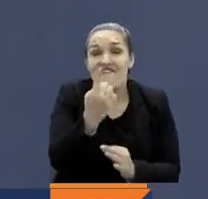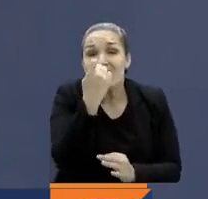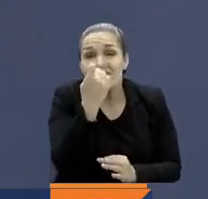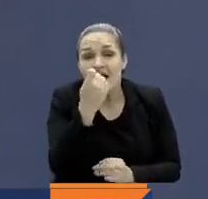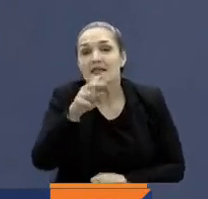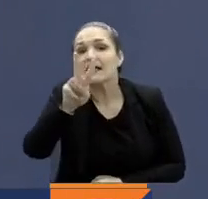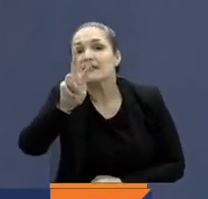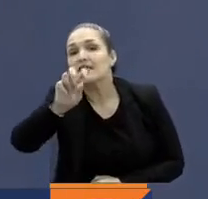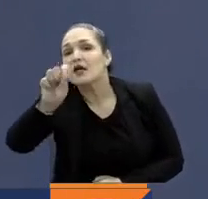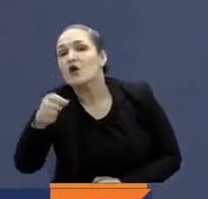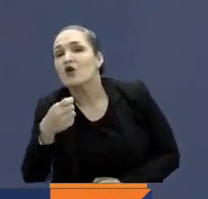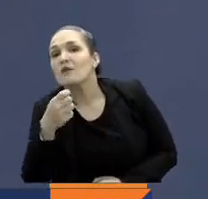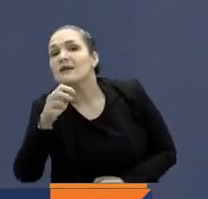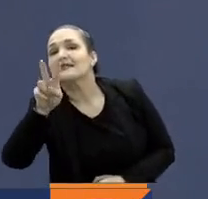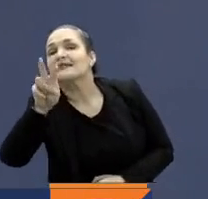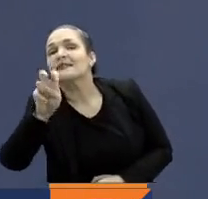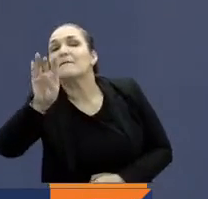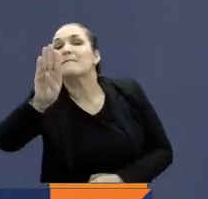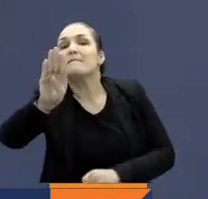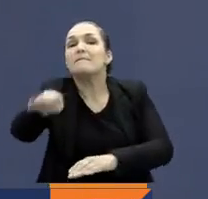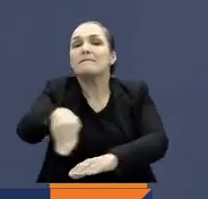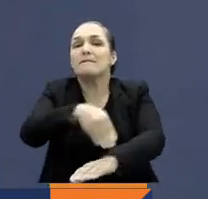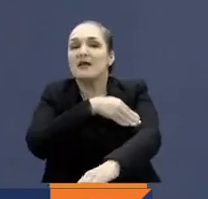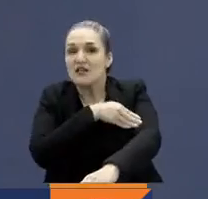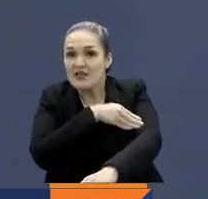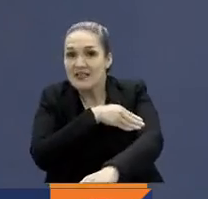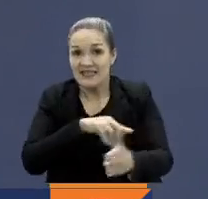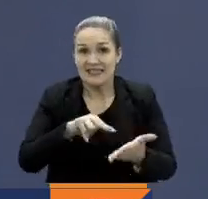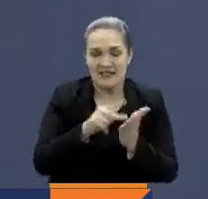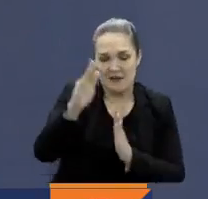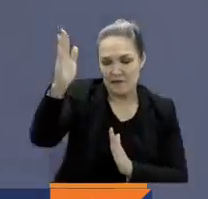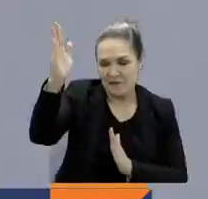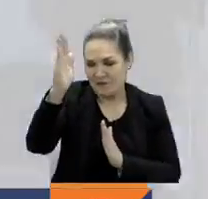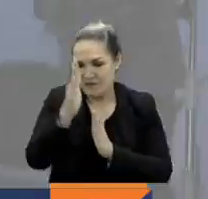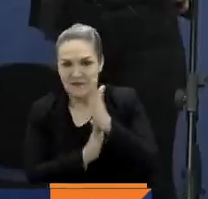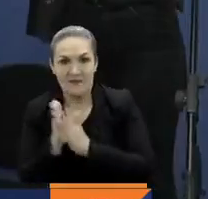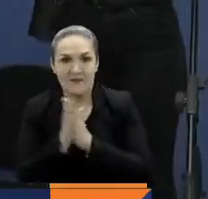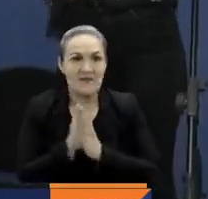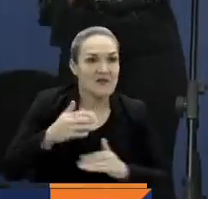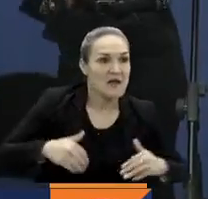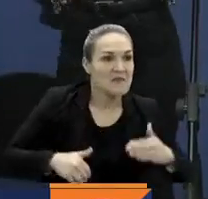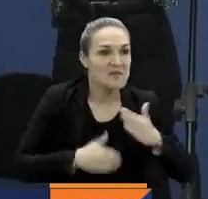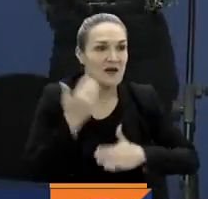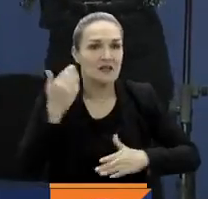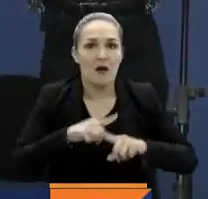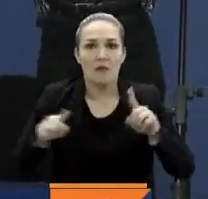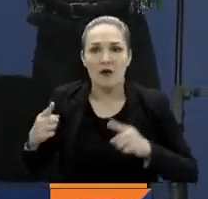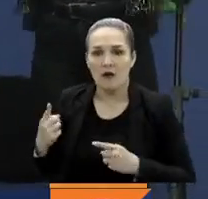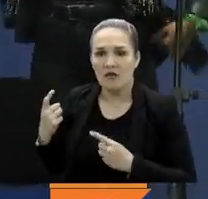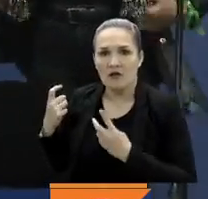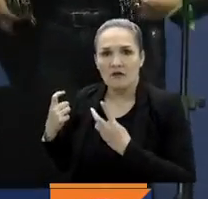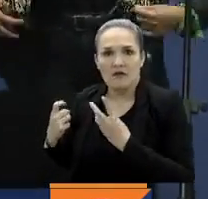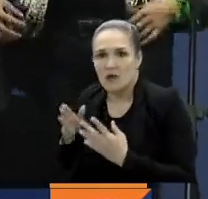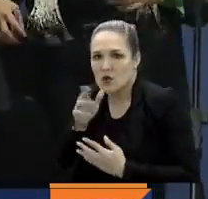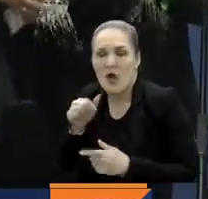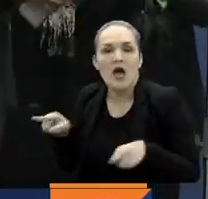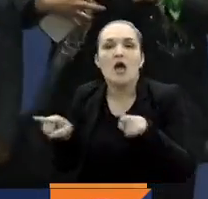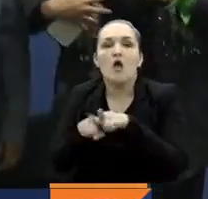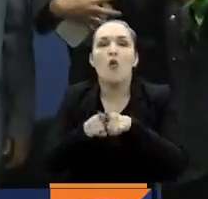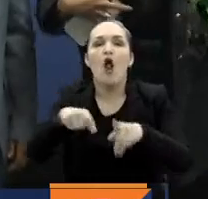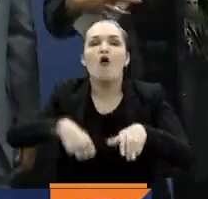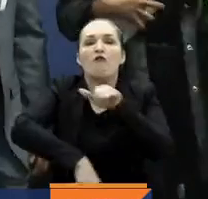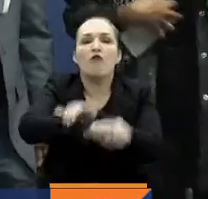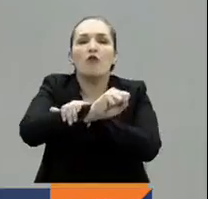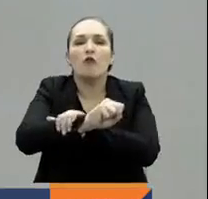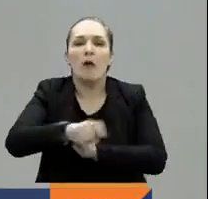billones. Eso es entrar a una cancha con dos goles en contra. La jefe de la cartera puntualizó que el superintendente de salud